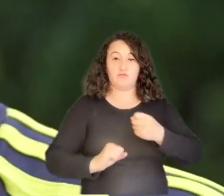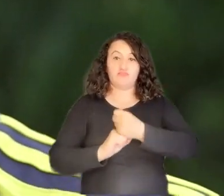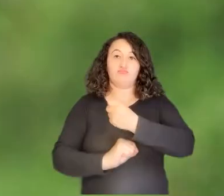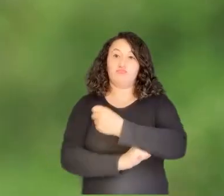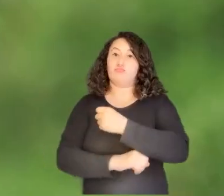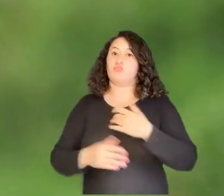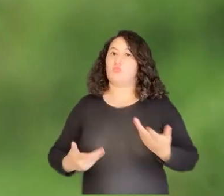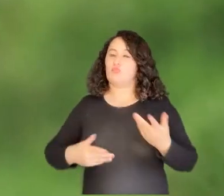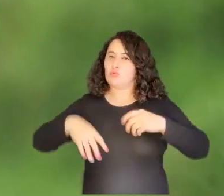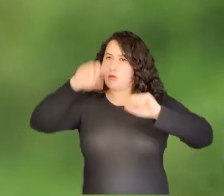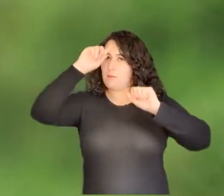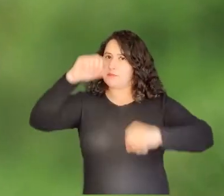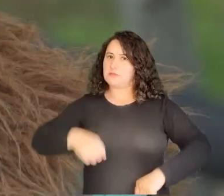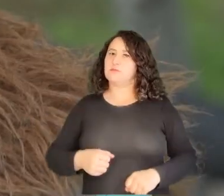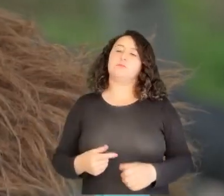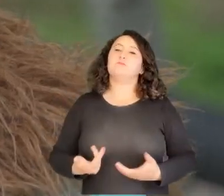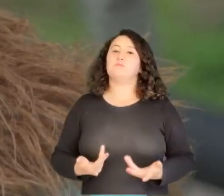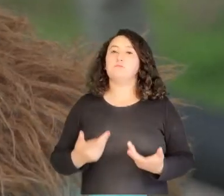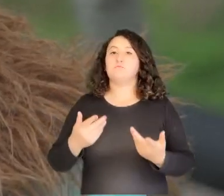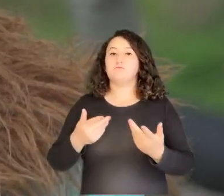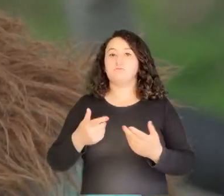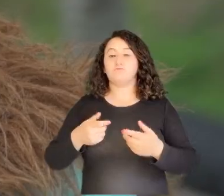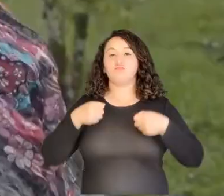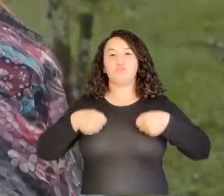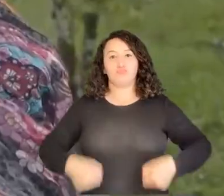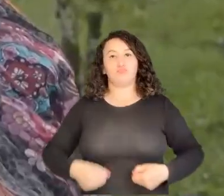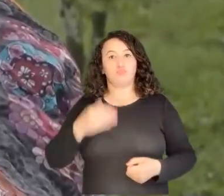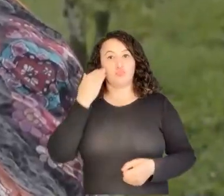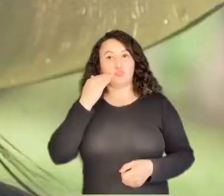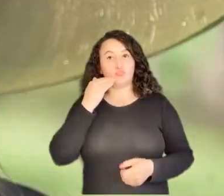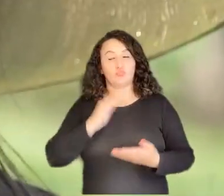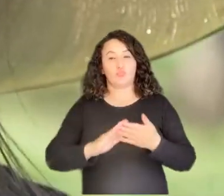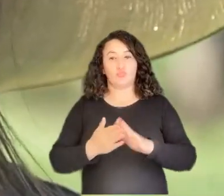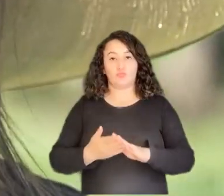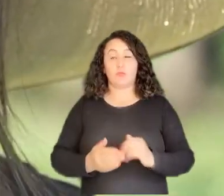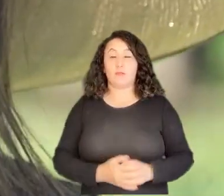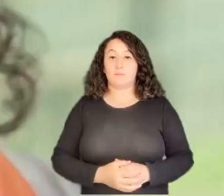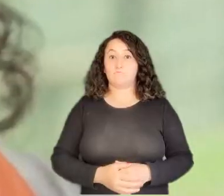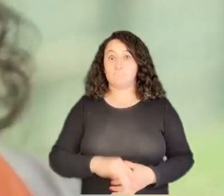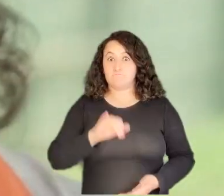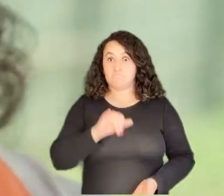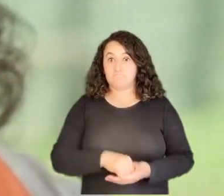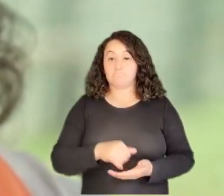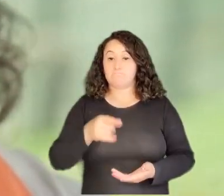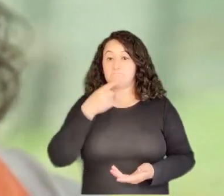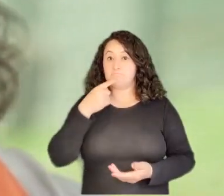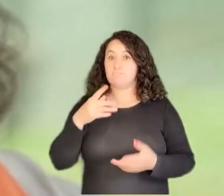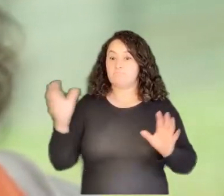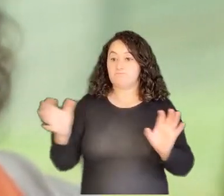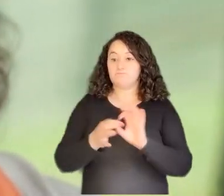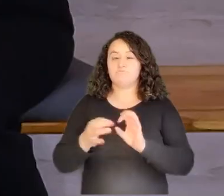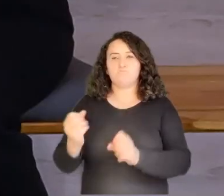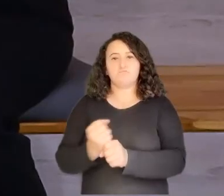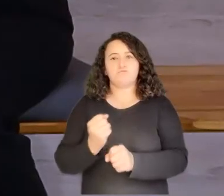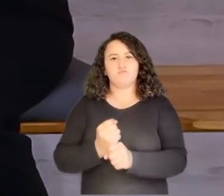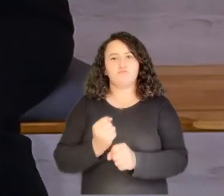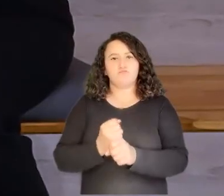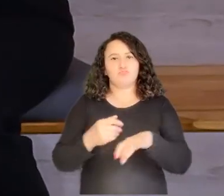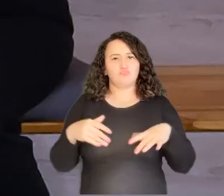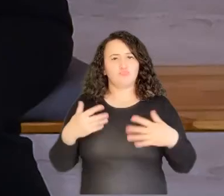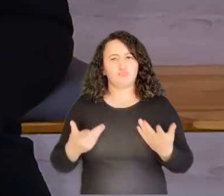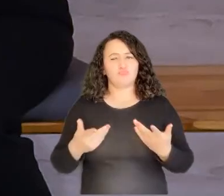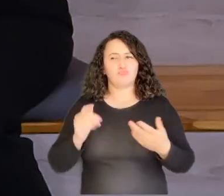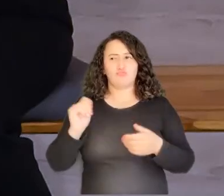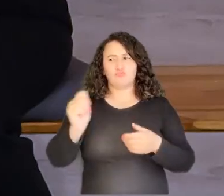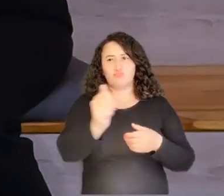capacidades y su papel como mujer en esta comunidad. Entonces, el trabajo articulado entre ellos mismos y con